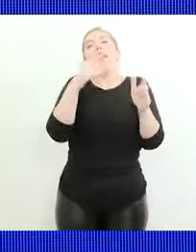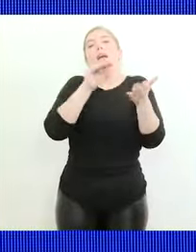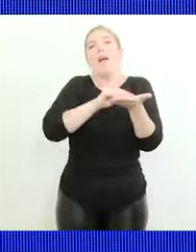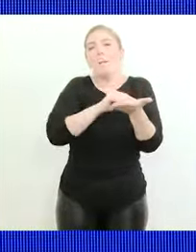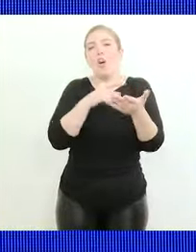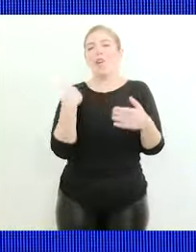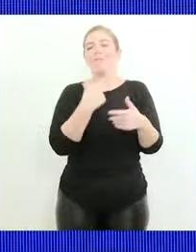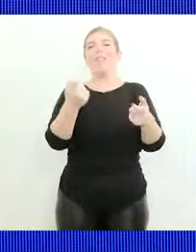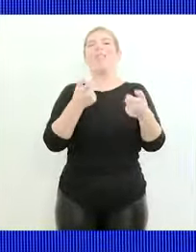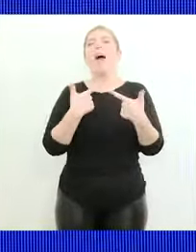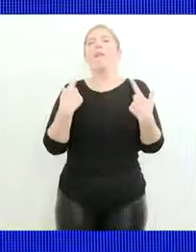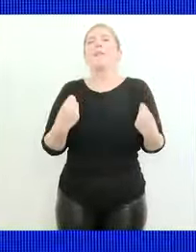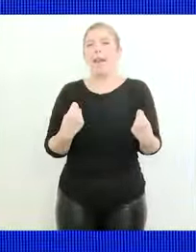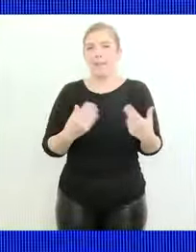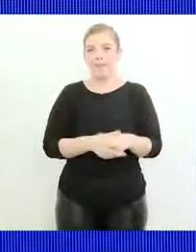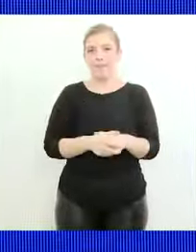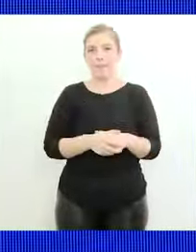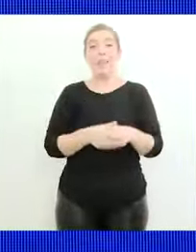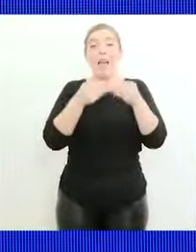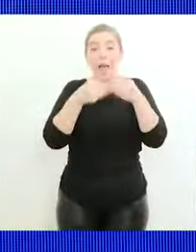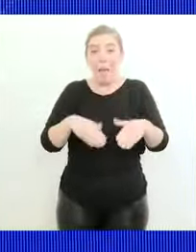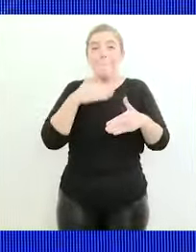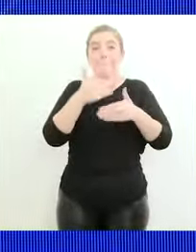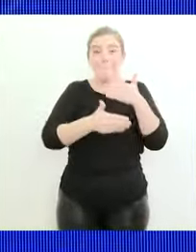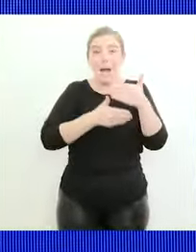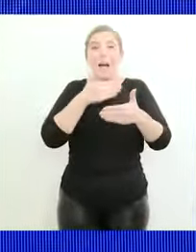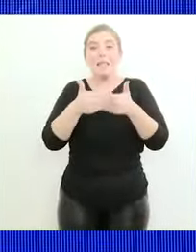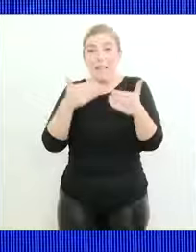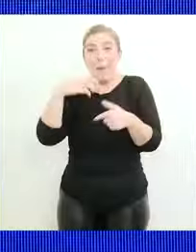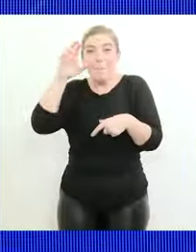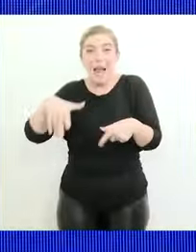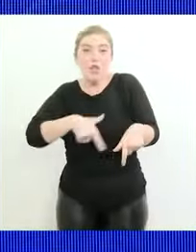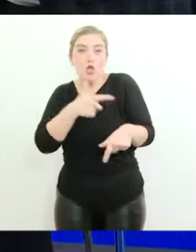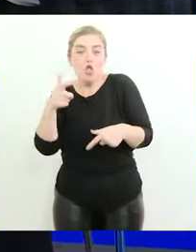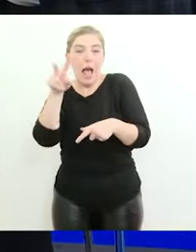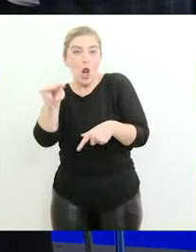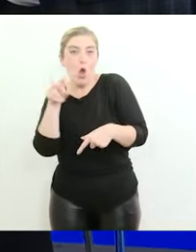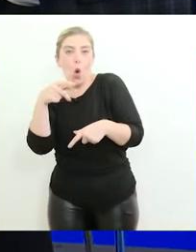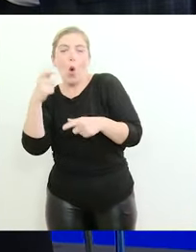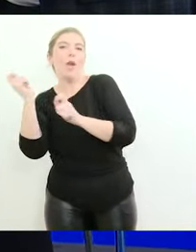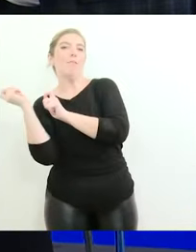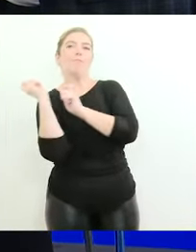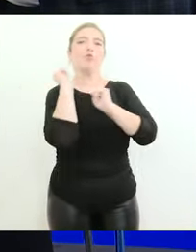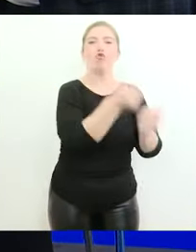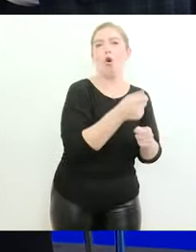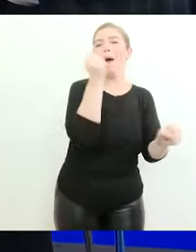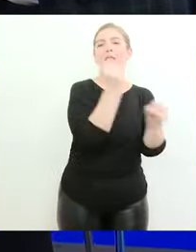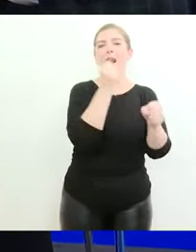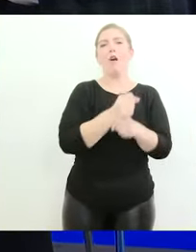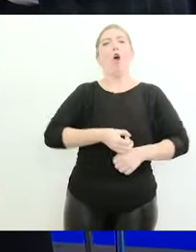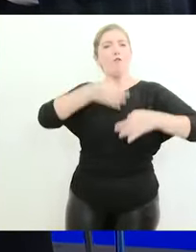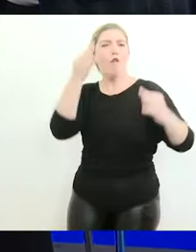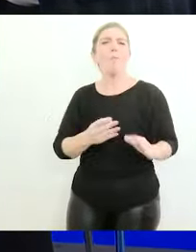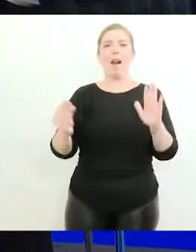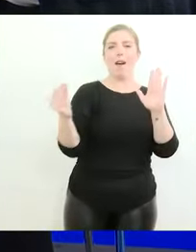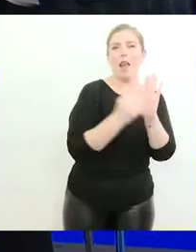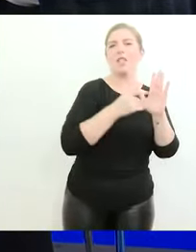permite es empezar a pasar a los beneficiarios de programas sociales al mundo del trabajo formal registrado con